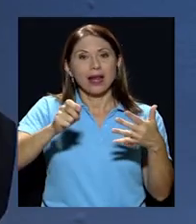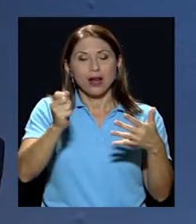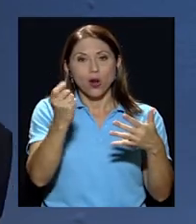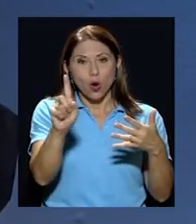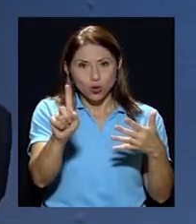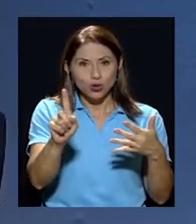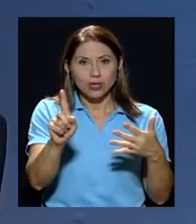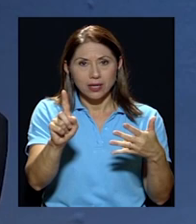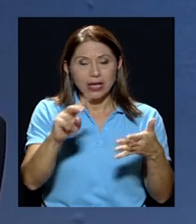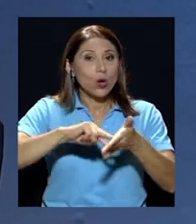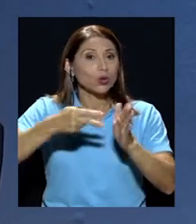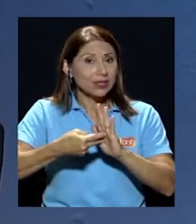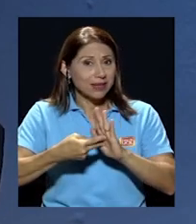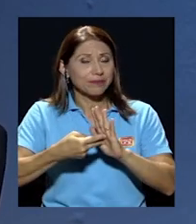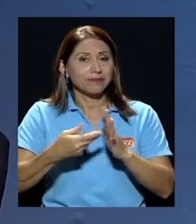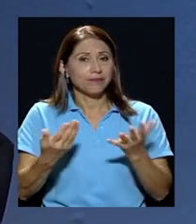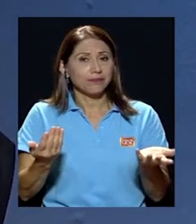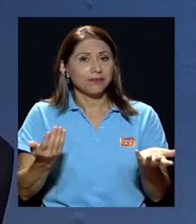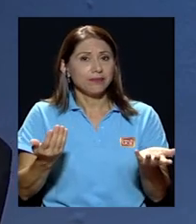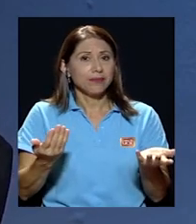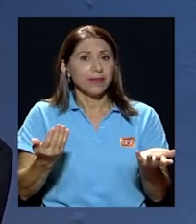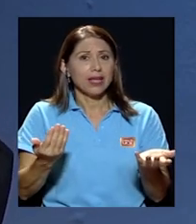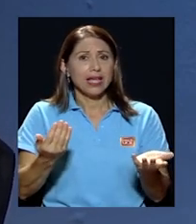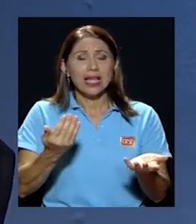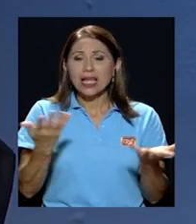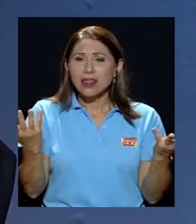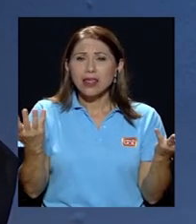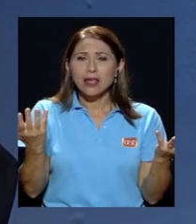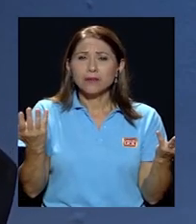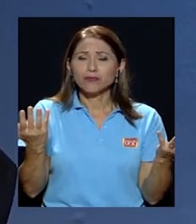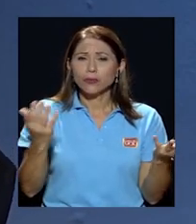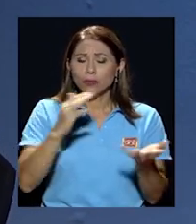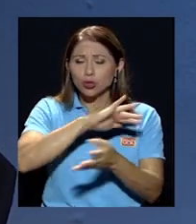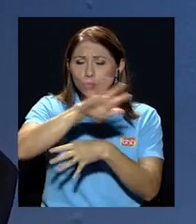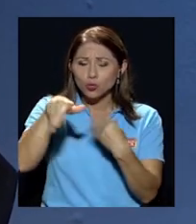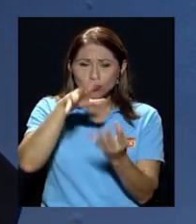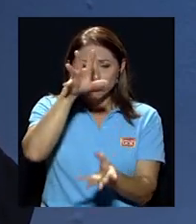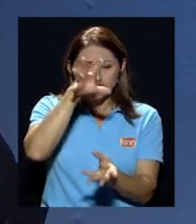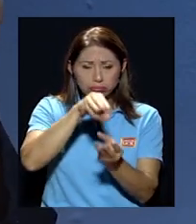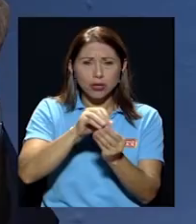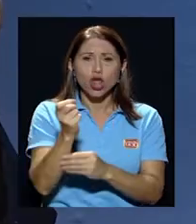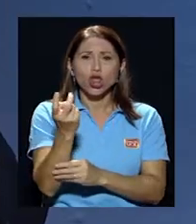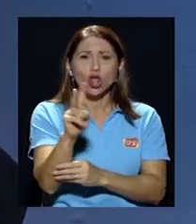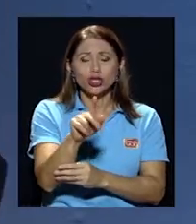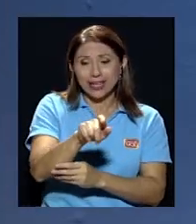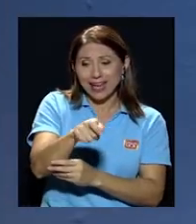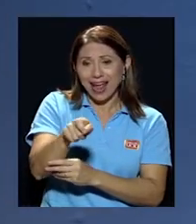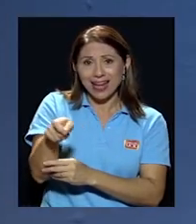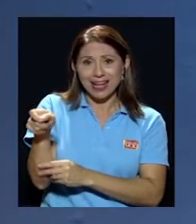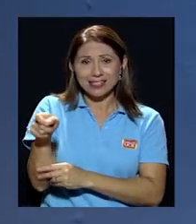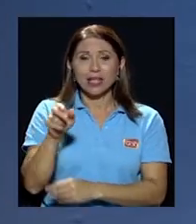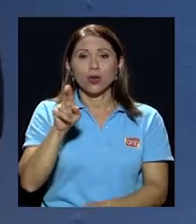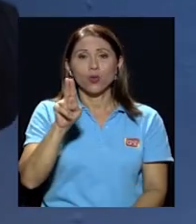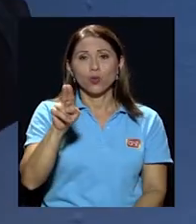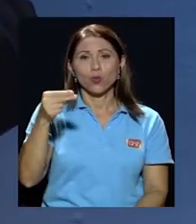o sea que de los 11 de los 12 canales del UHF